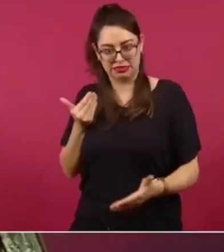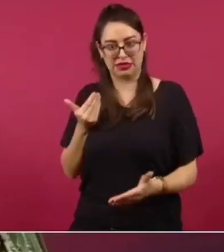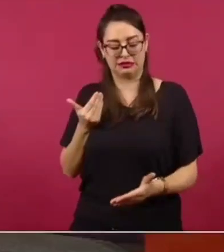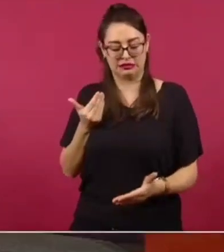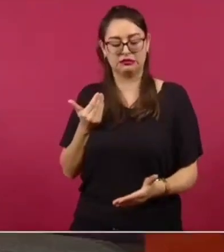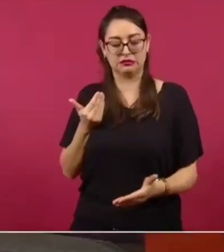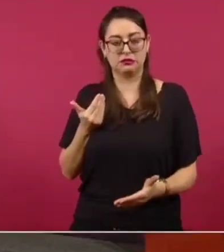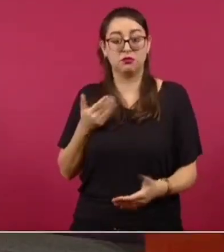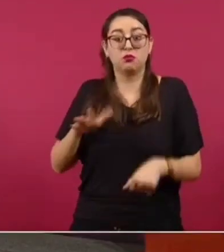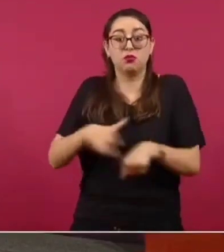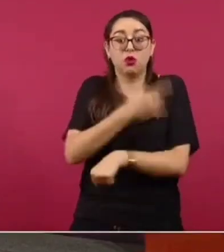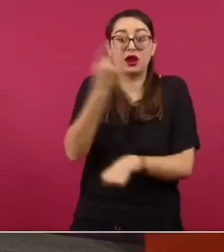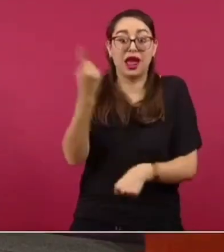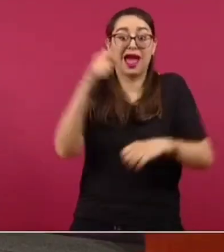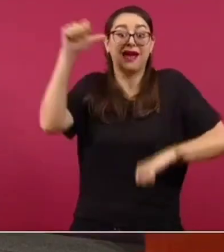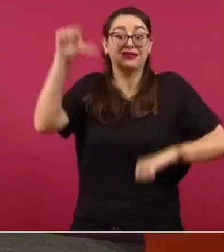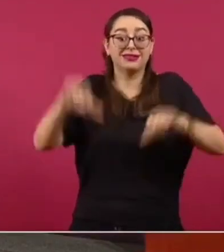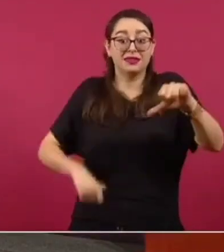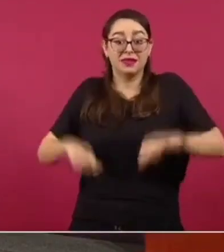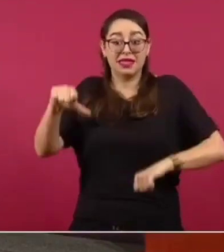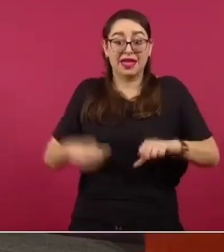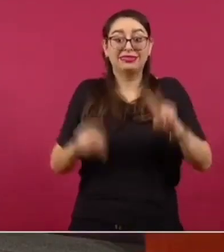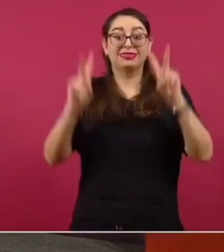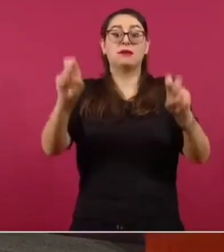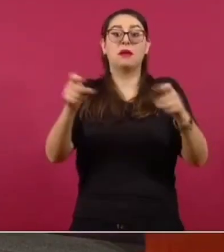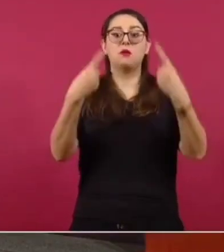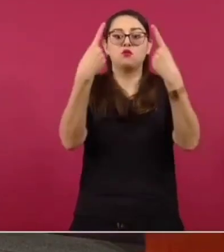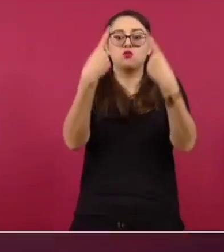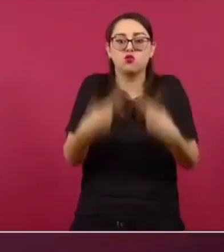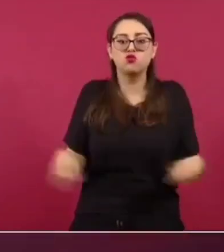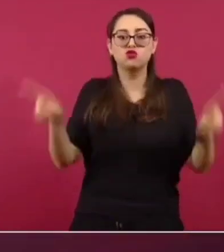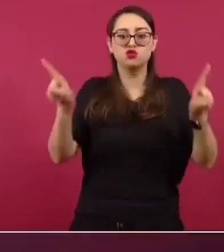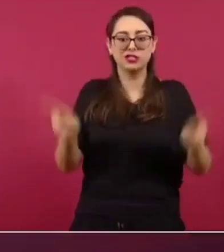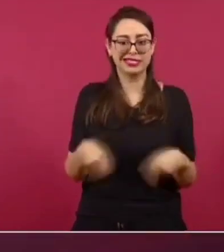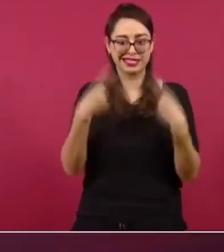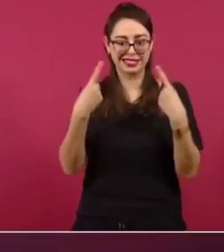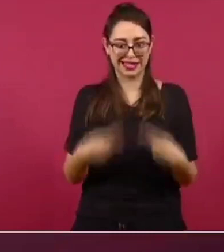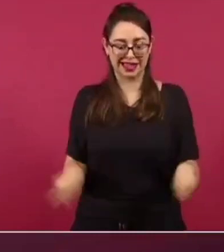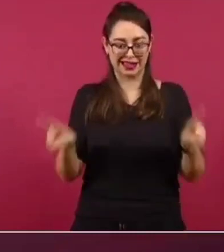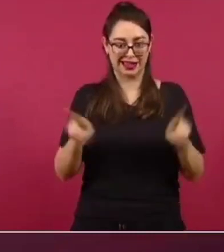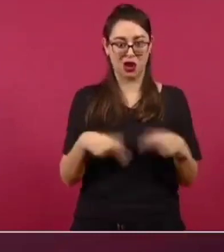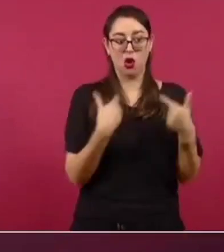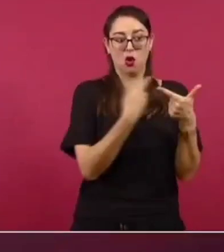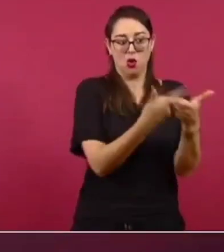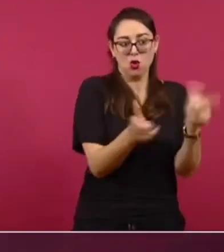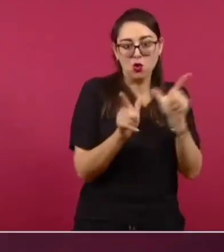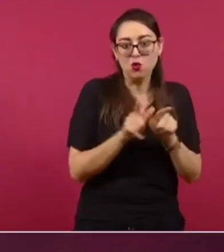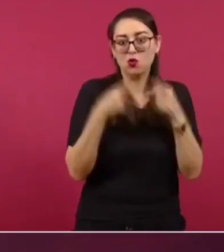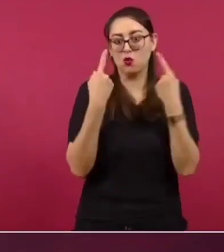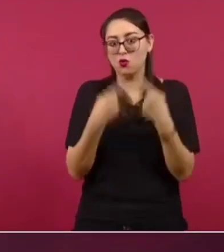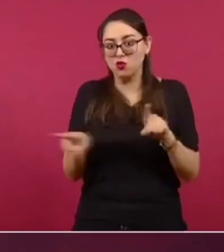un mecanismo dentro de esto que les menciono en donde hay